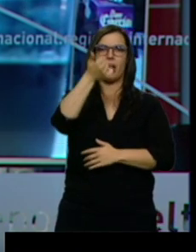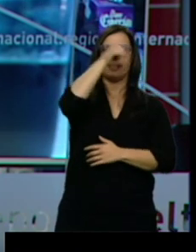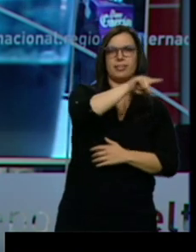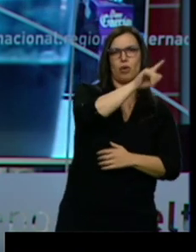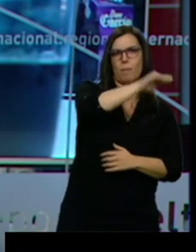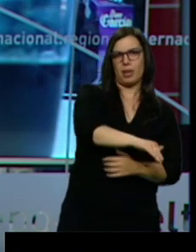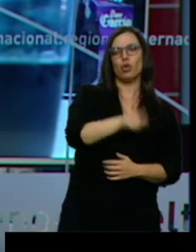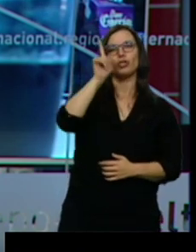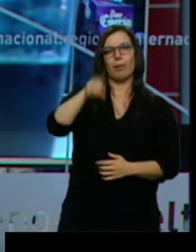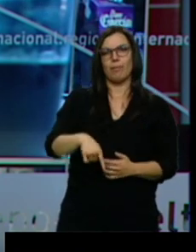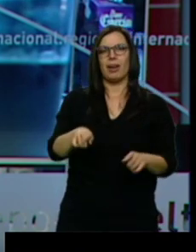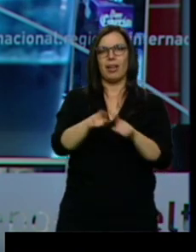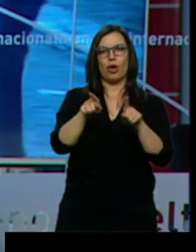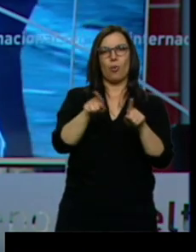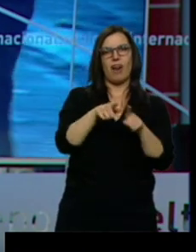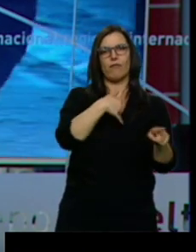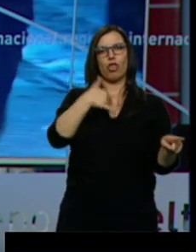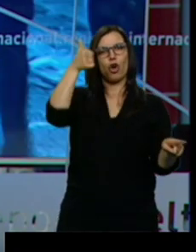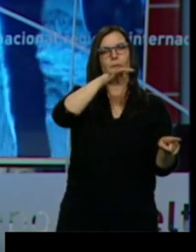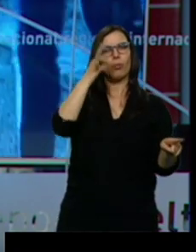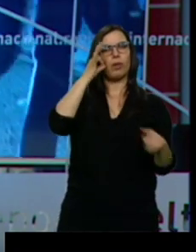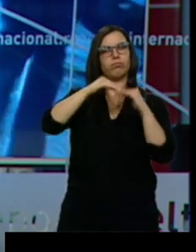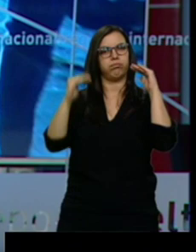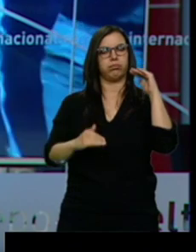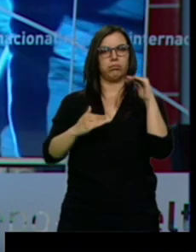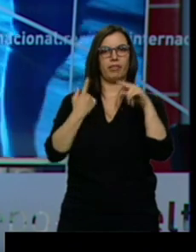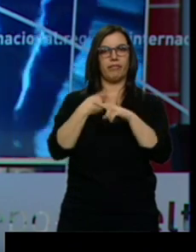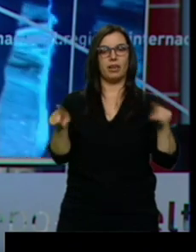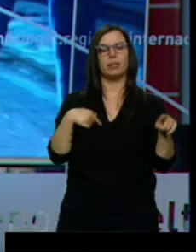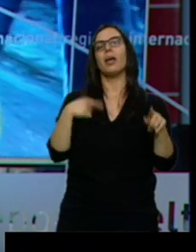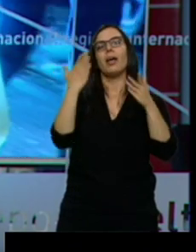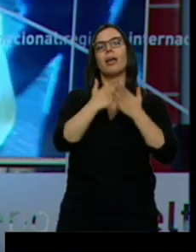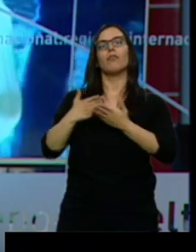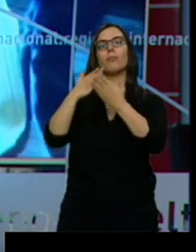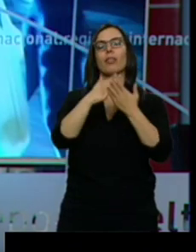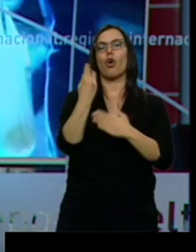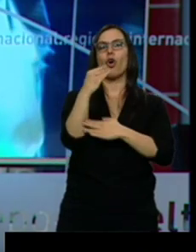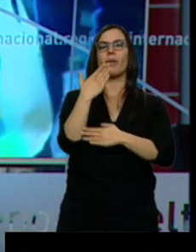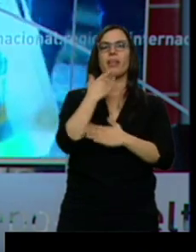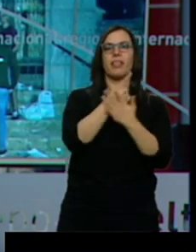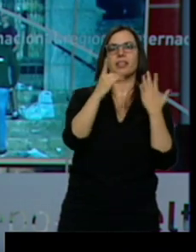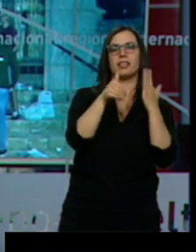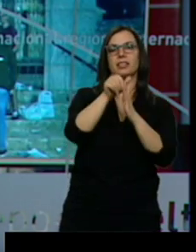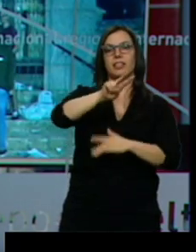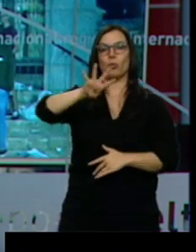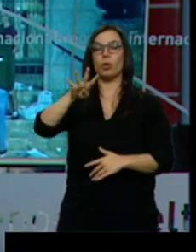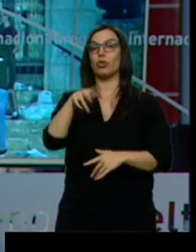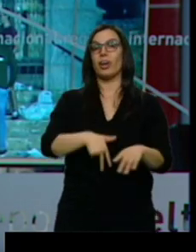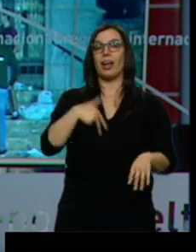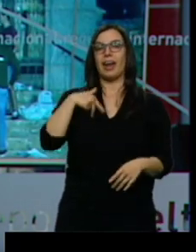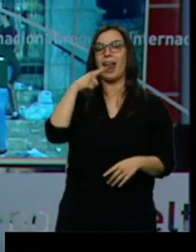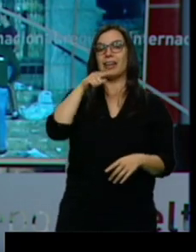Según una investigación con jóvenes de entre 16 y 24 años, la percepción general es que consumir drogas es algo